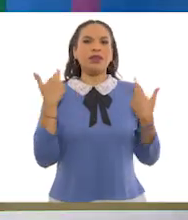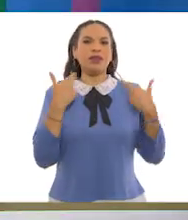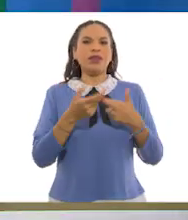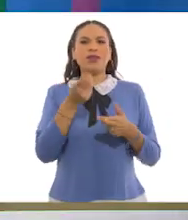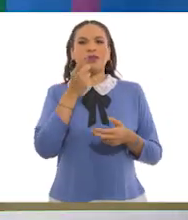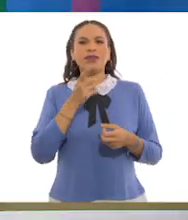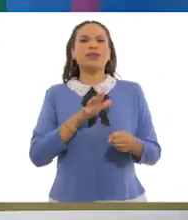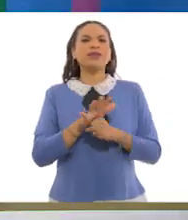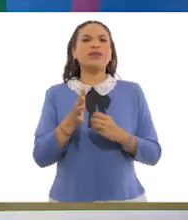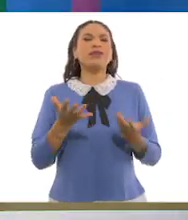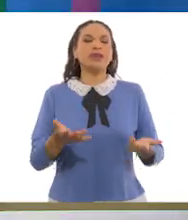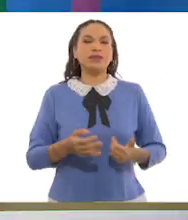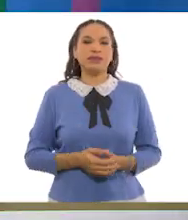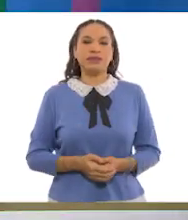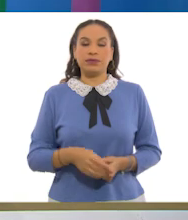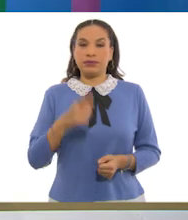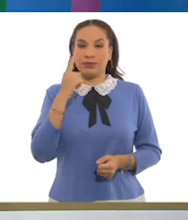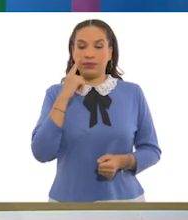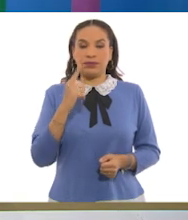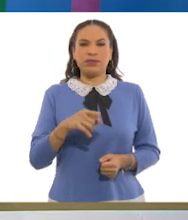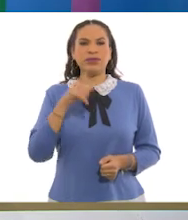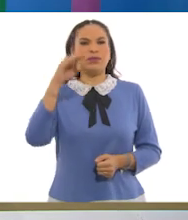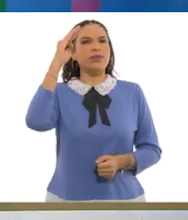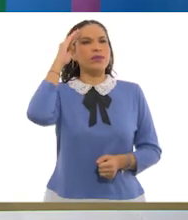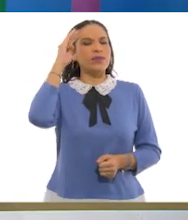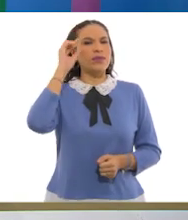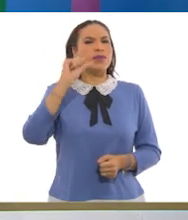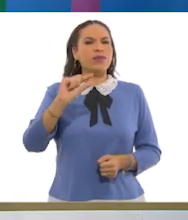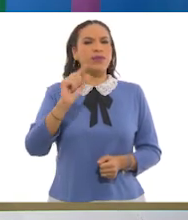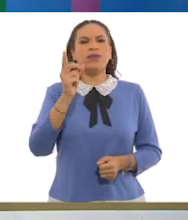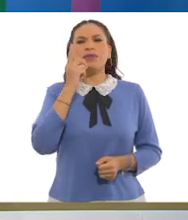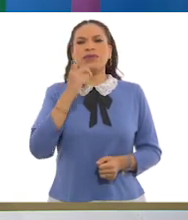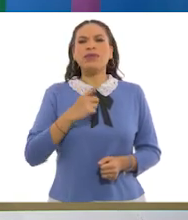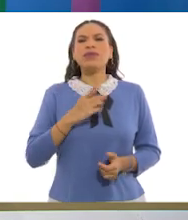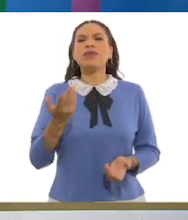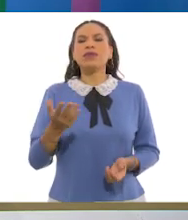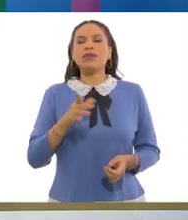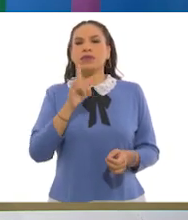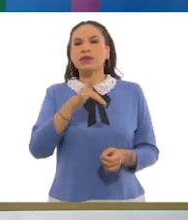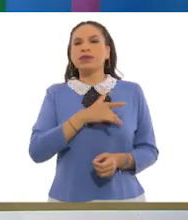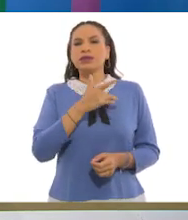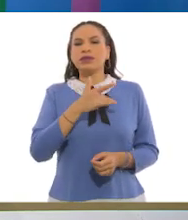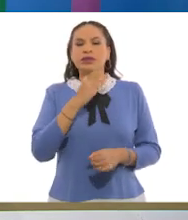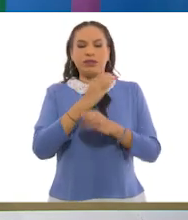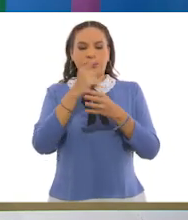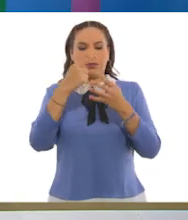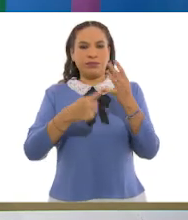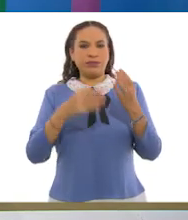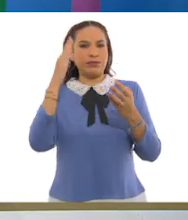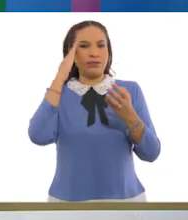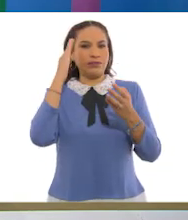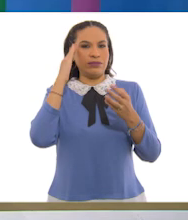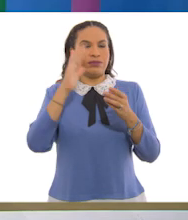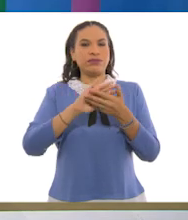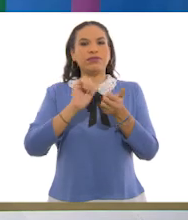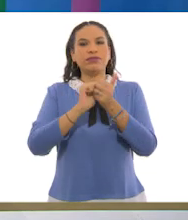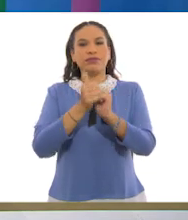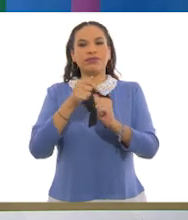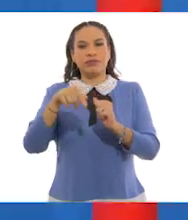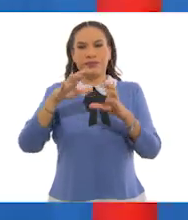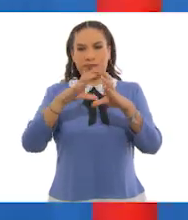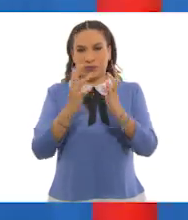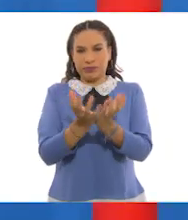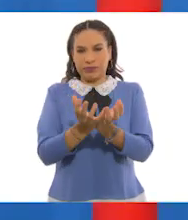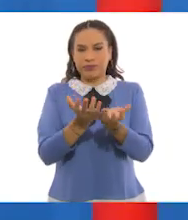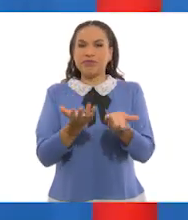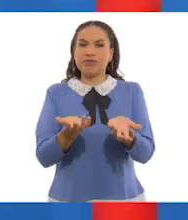Adelante. Dígame. A ver, piensa un poco y dime, ¿cuál consideras que es la causa principal del deterioro de nuestro planeta?